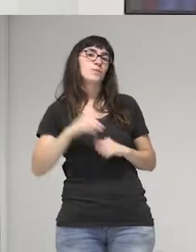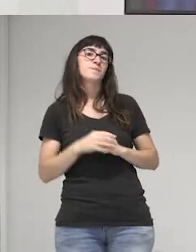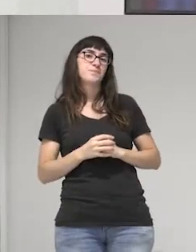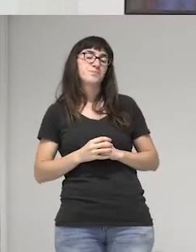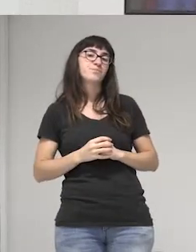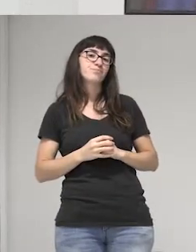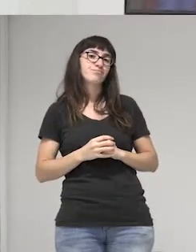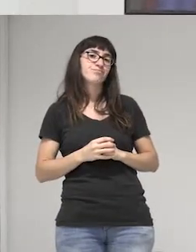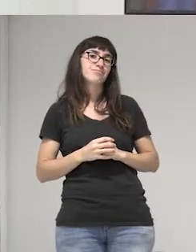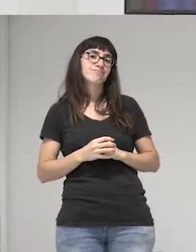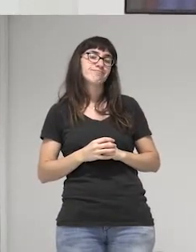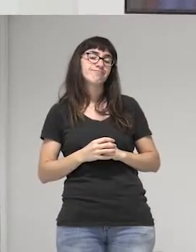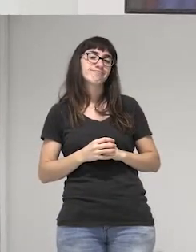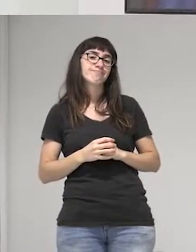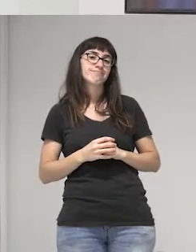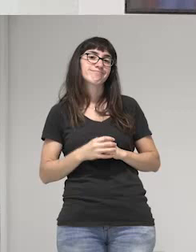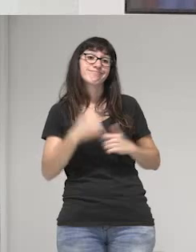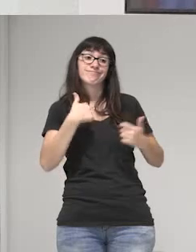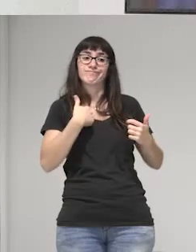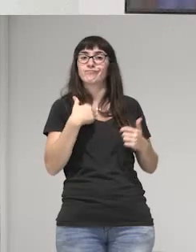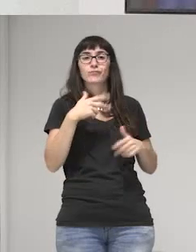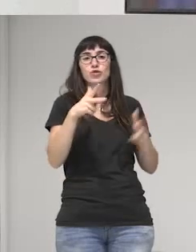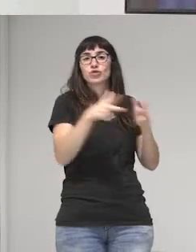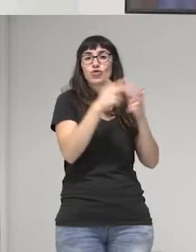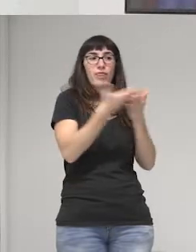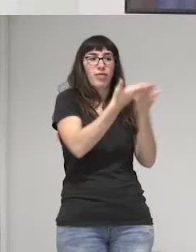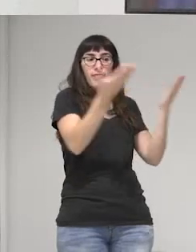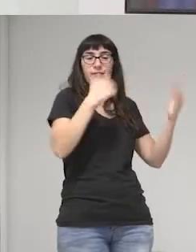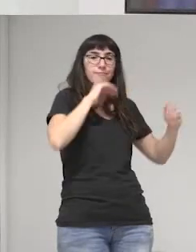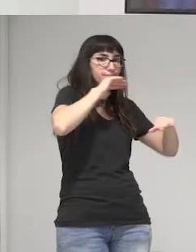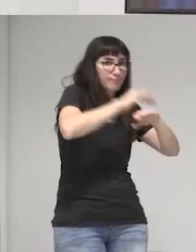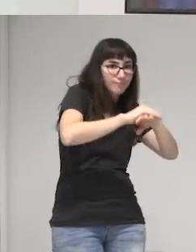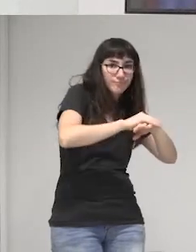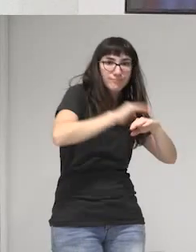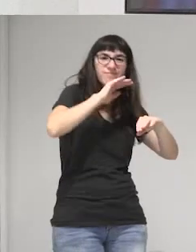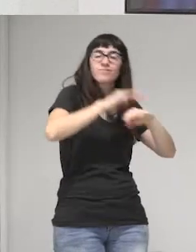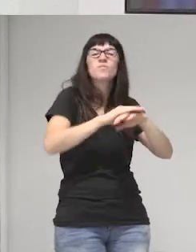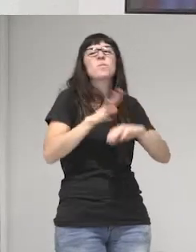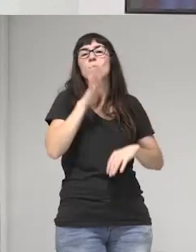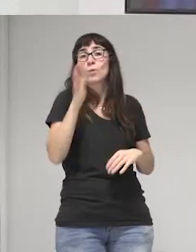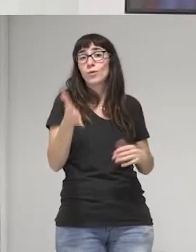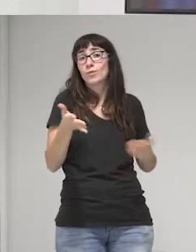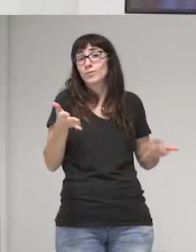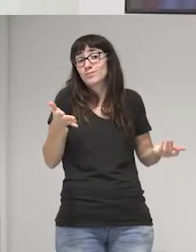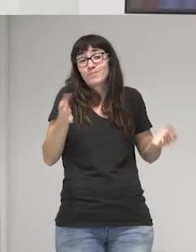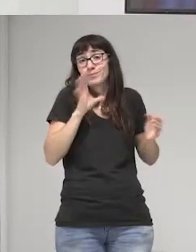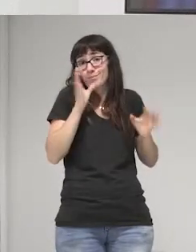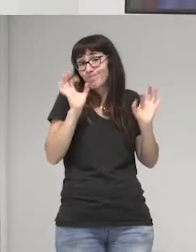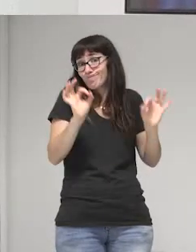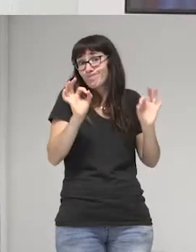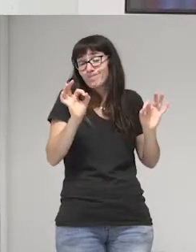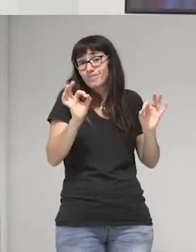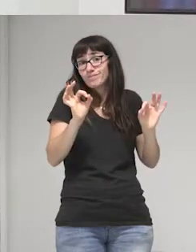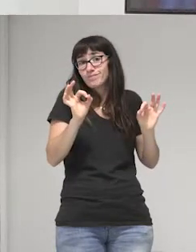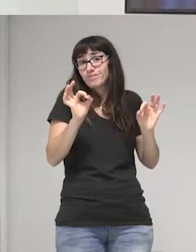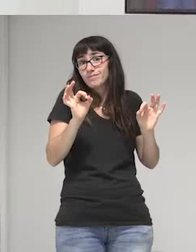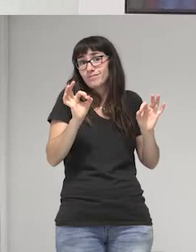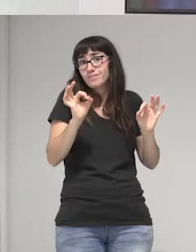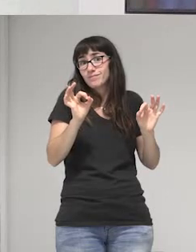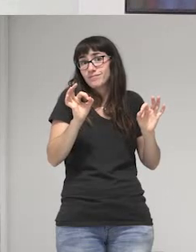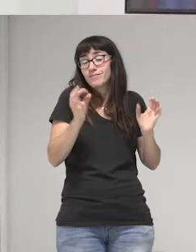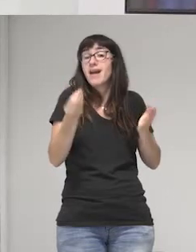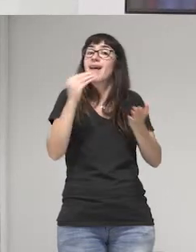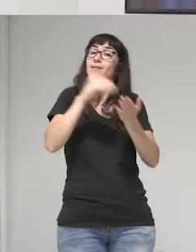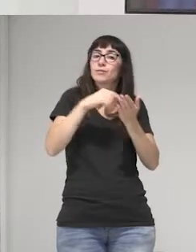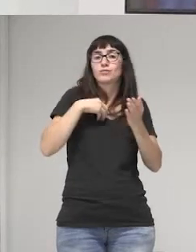Y le cumplí a la sociedad, porque bueno, la verdad que le cumplí bien. Pero además, lo logré estando fuera del